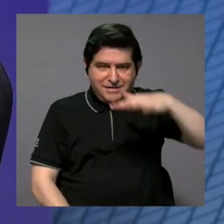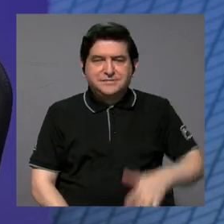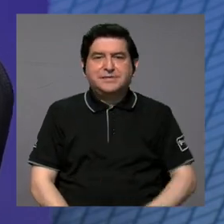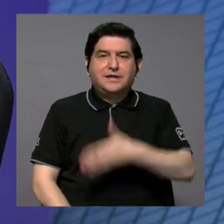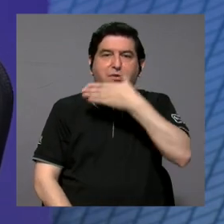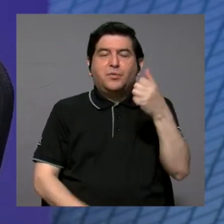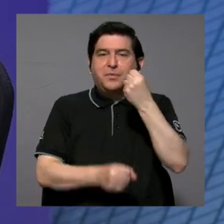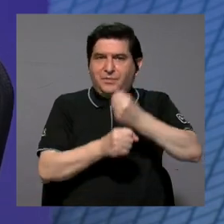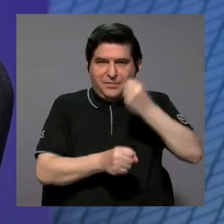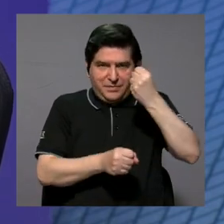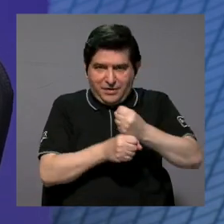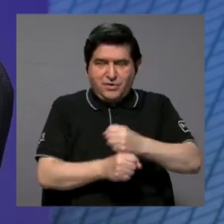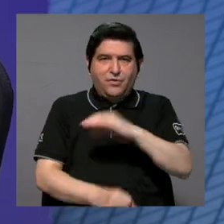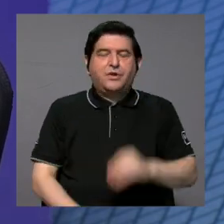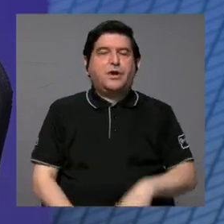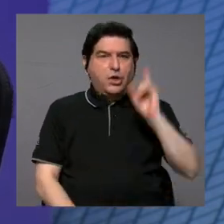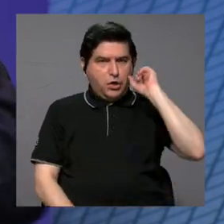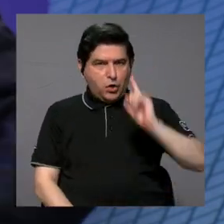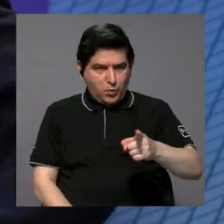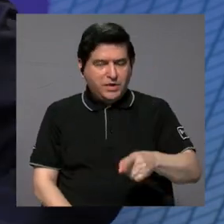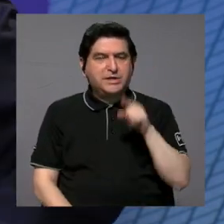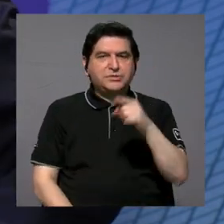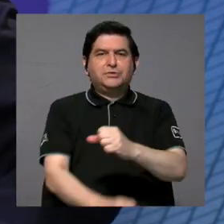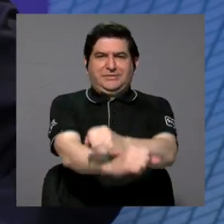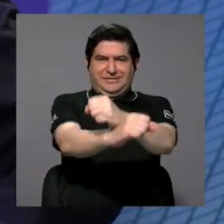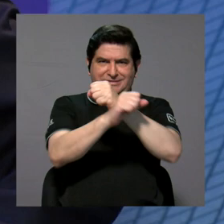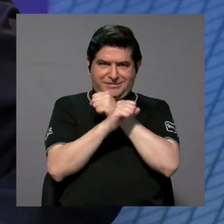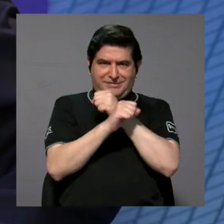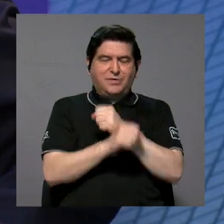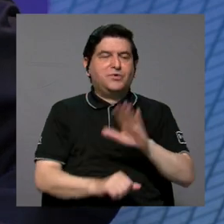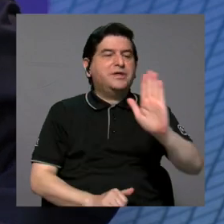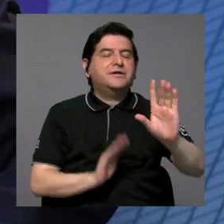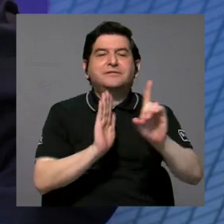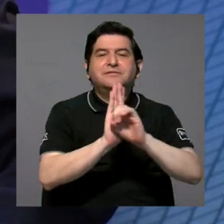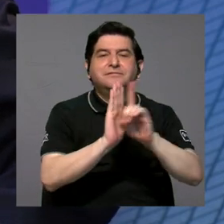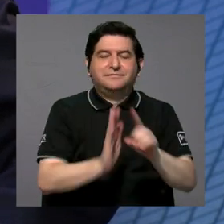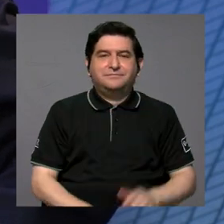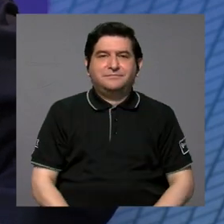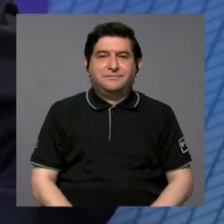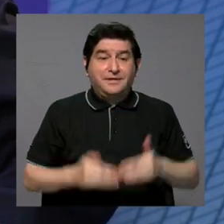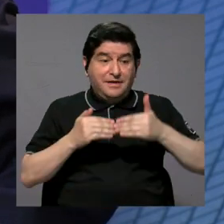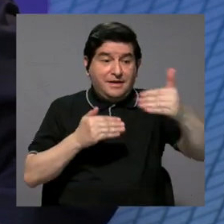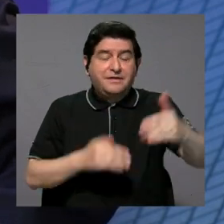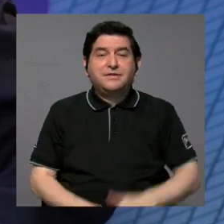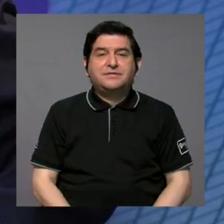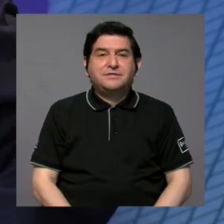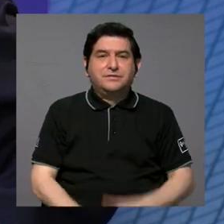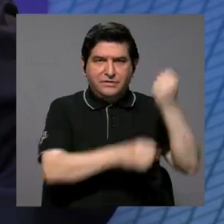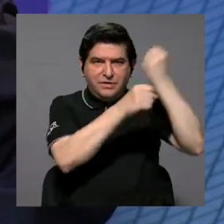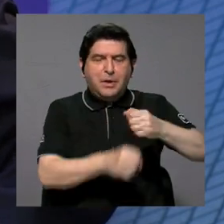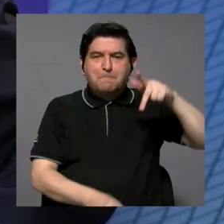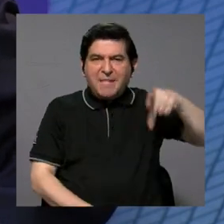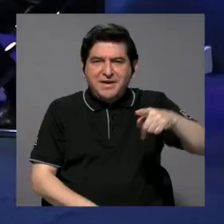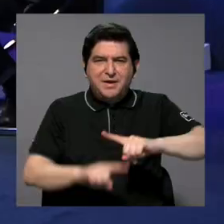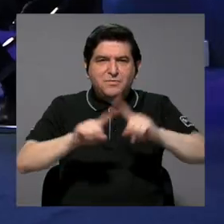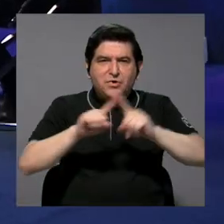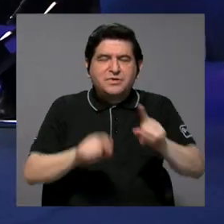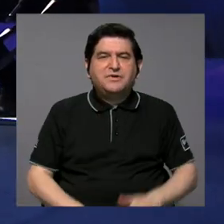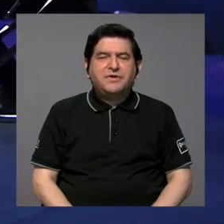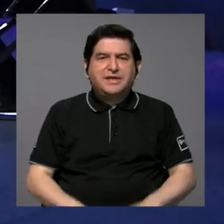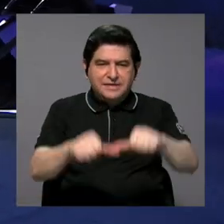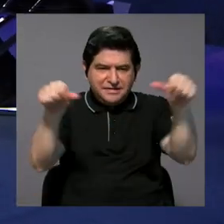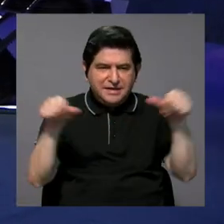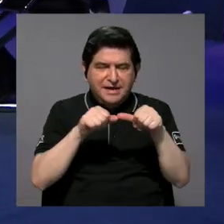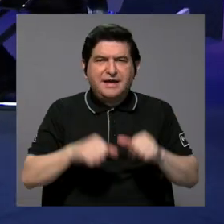haga mejor la labor y la obligación que tienen de ser garantes precisamente de esos derechos. A partir de eso, la Fundación Pan y Amor ha definido varias líneas